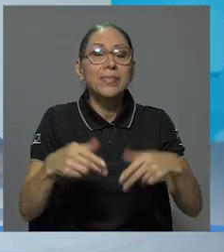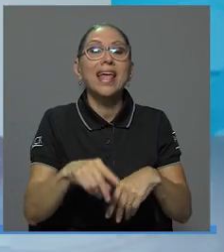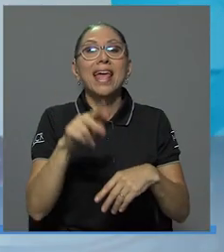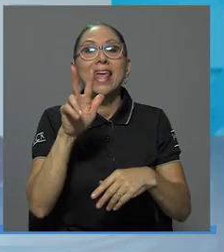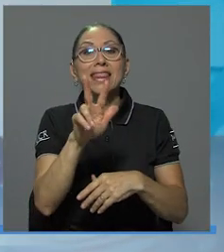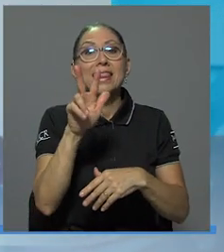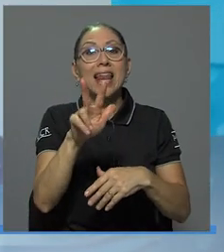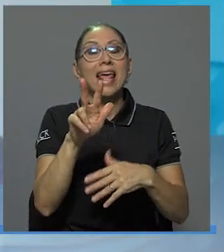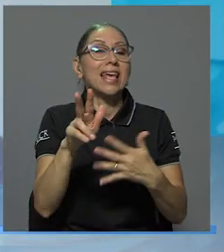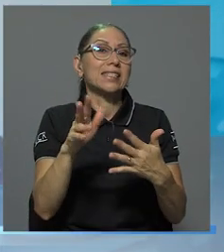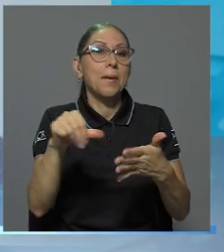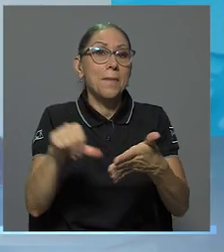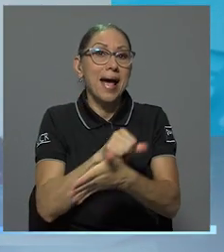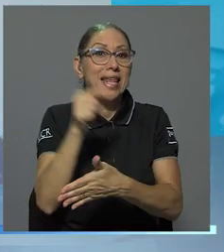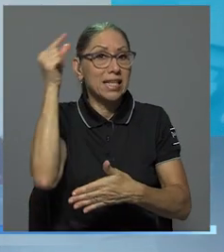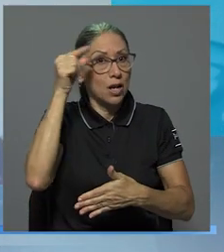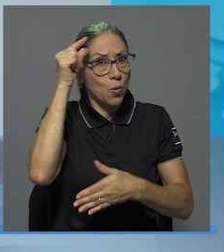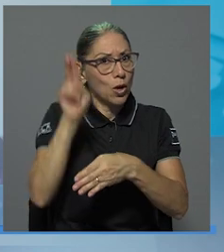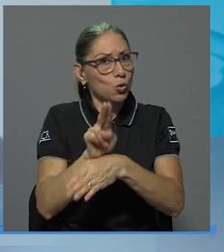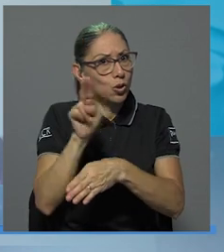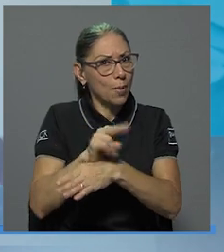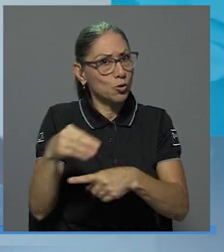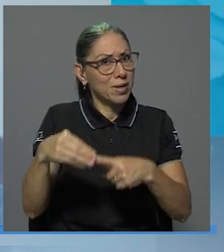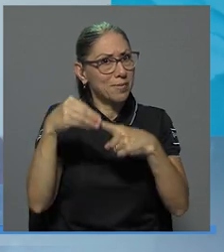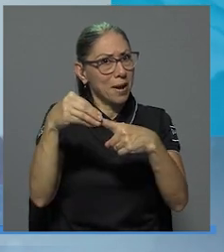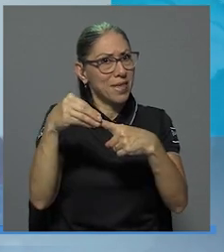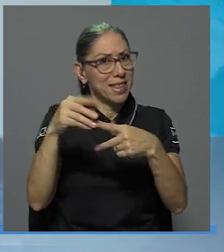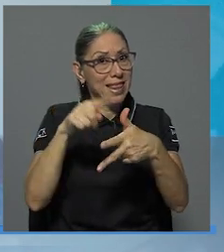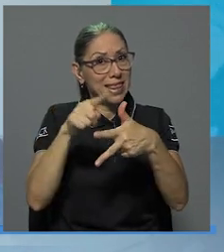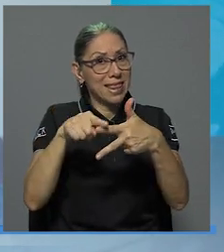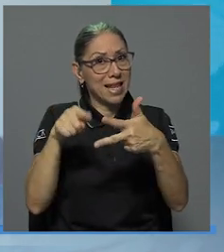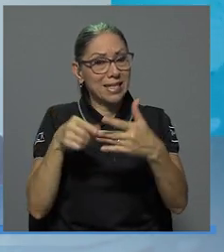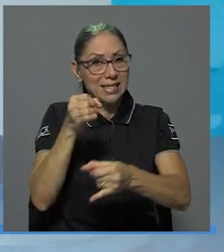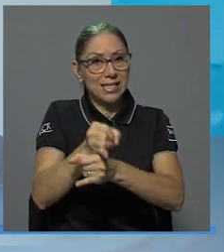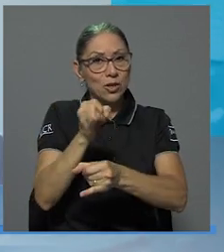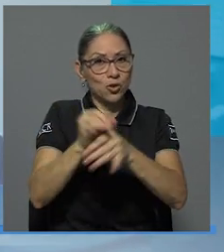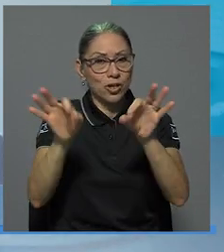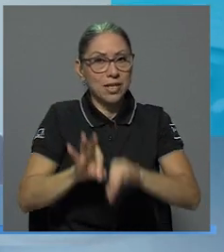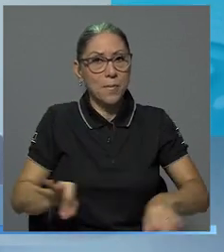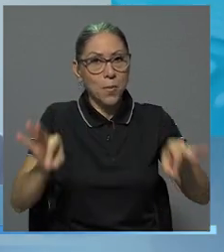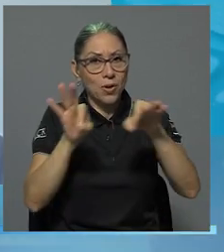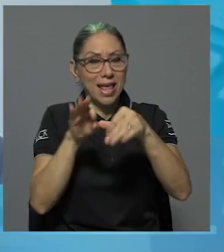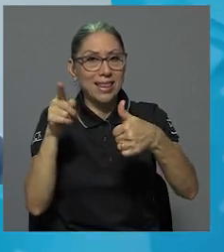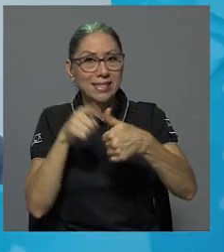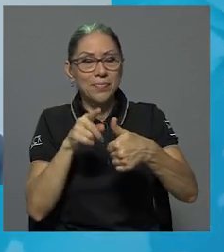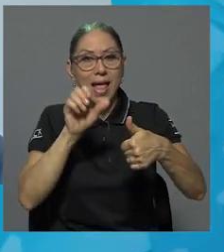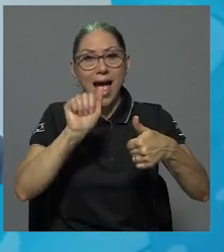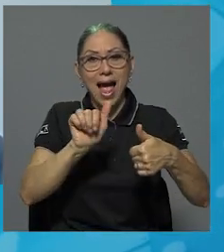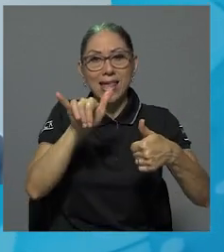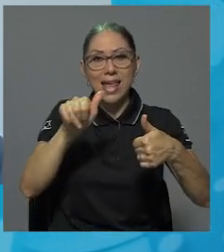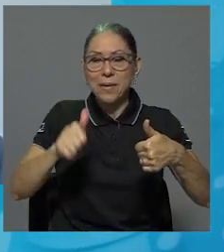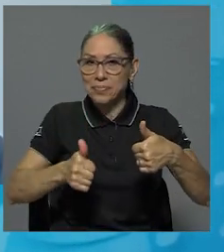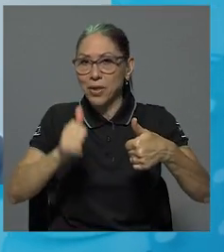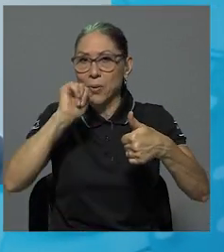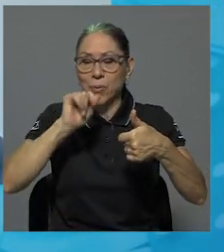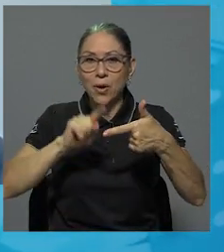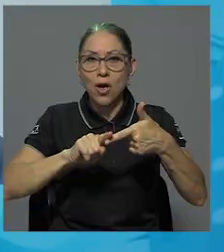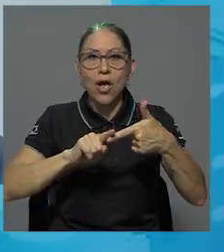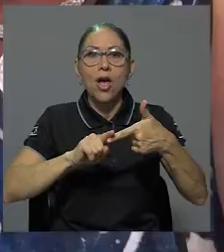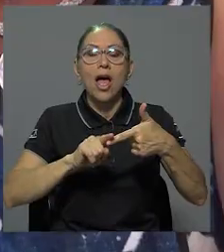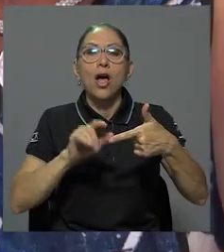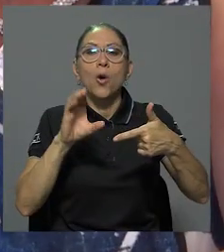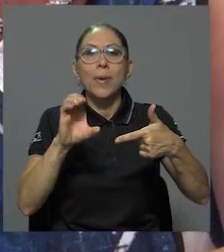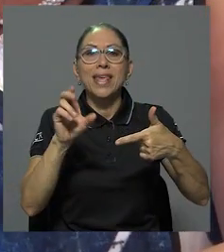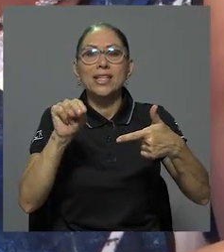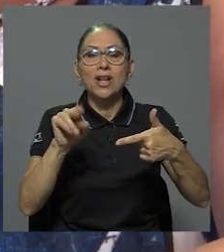del gobierno, bueno, que son las de tres instituciones importantes, que son Apoductos y Alcantarillados, Fuerza y Luz